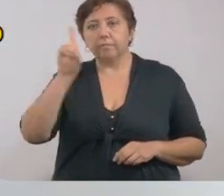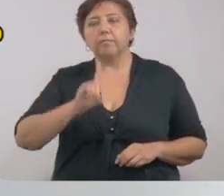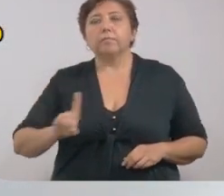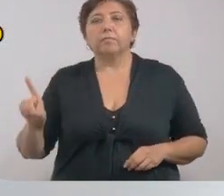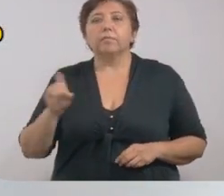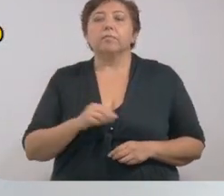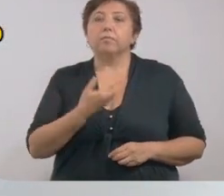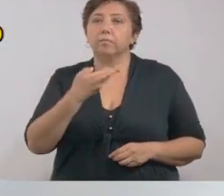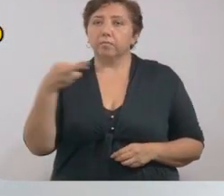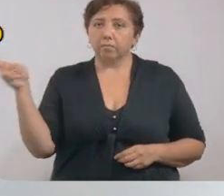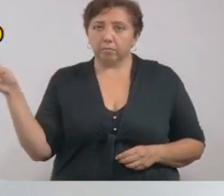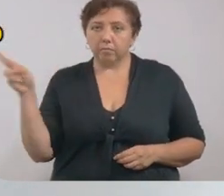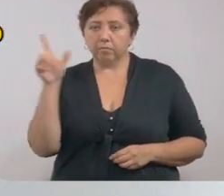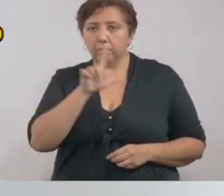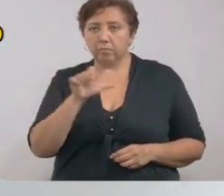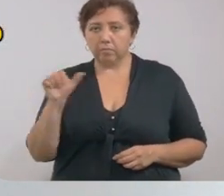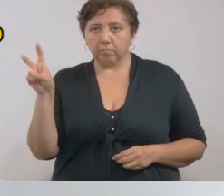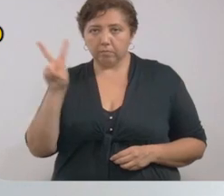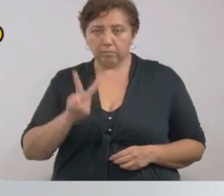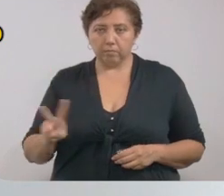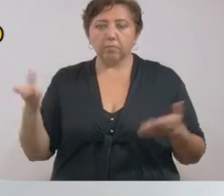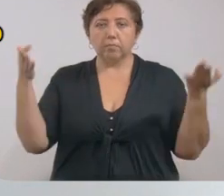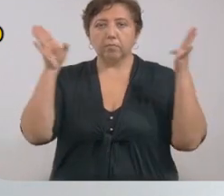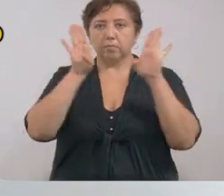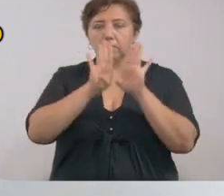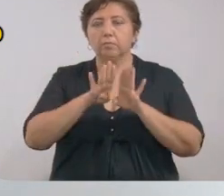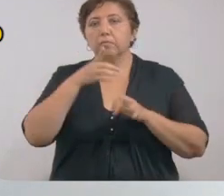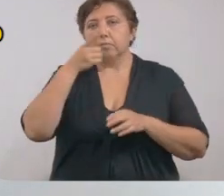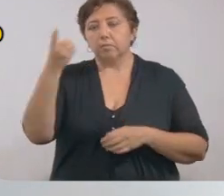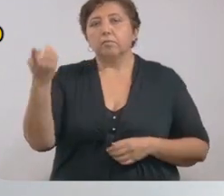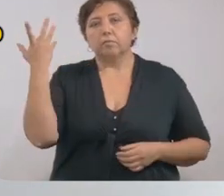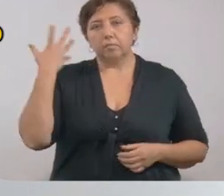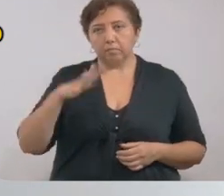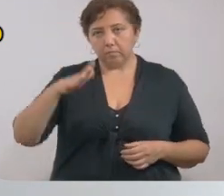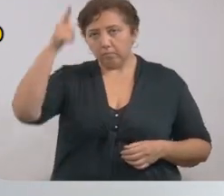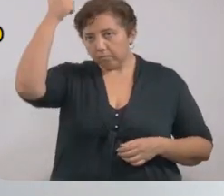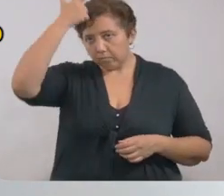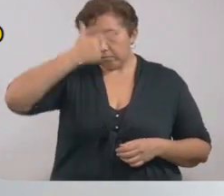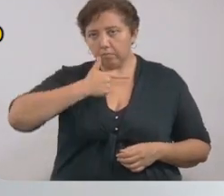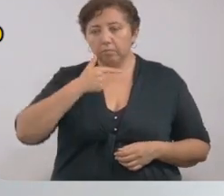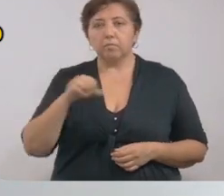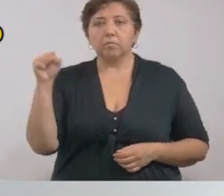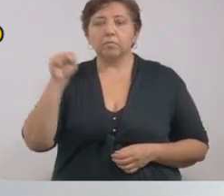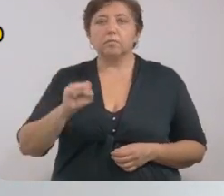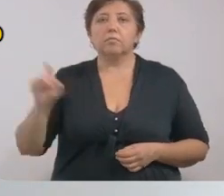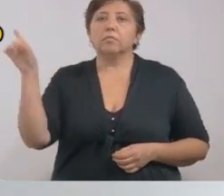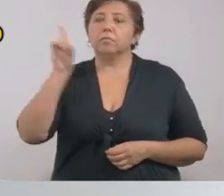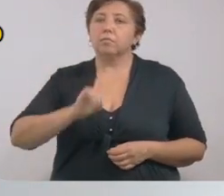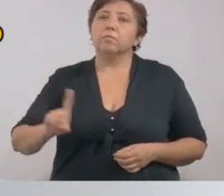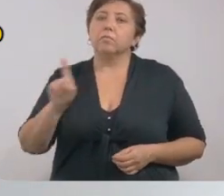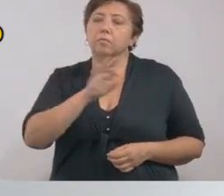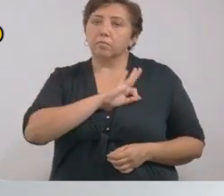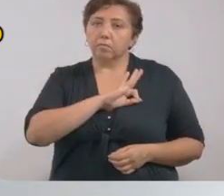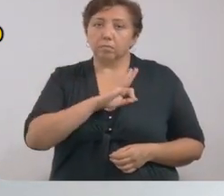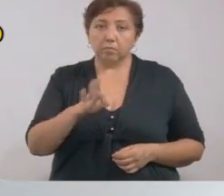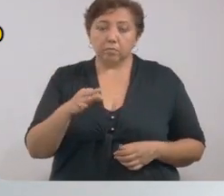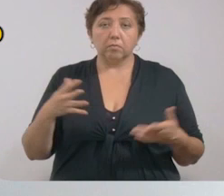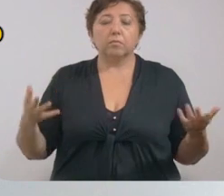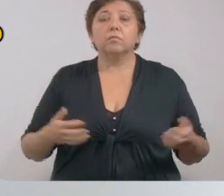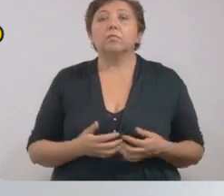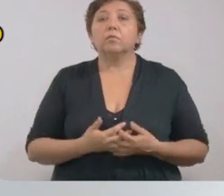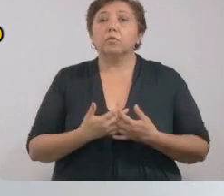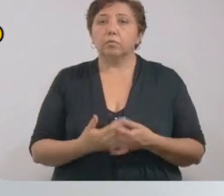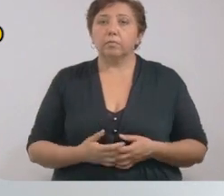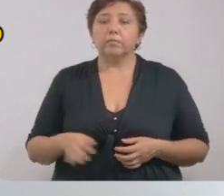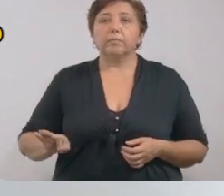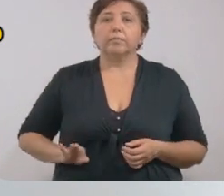En cuanto a los restaurantes, de lunes a viernes cerrarán como máximo a las 10 de la noche y sábados y domingos solo podrán operar en la